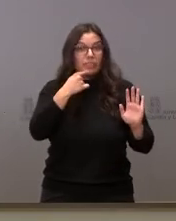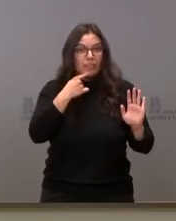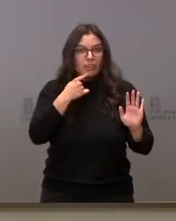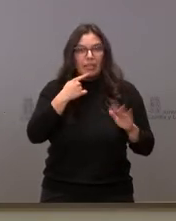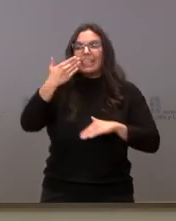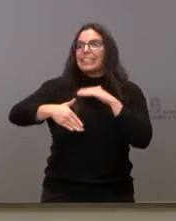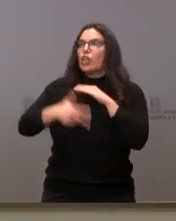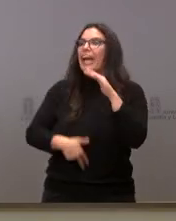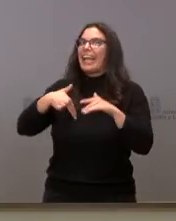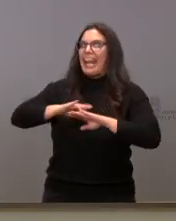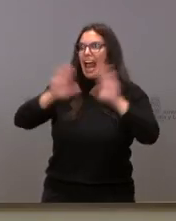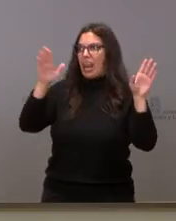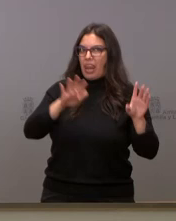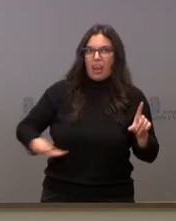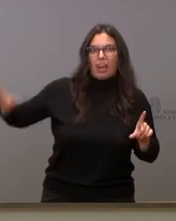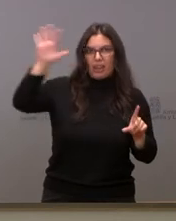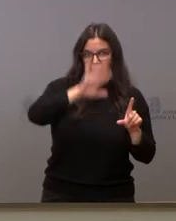Restricciones generalizadas. Generalizadas.